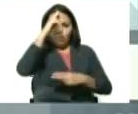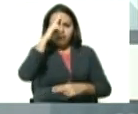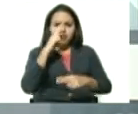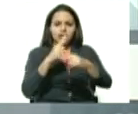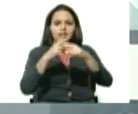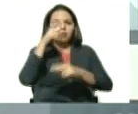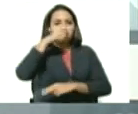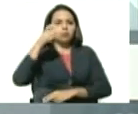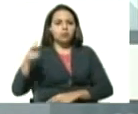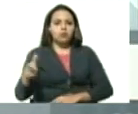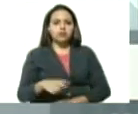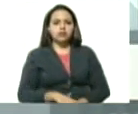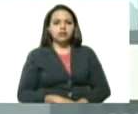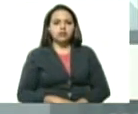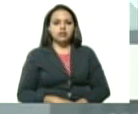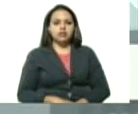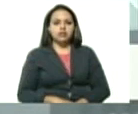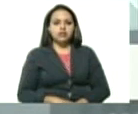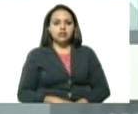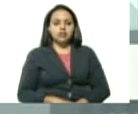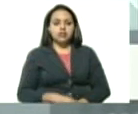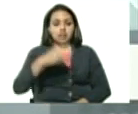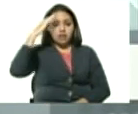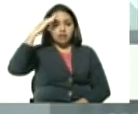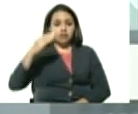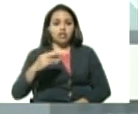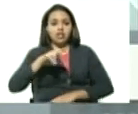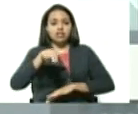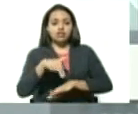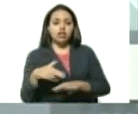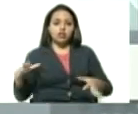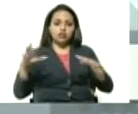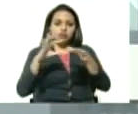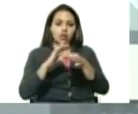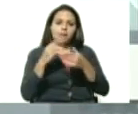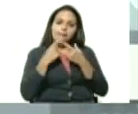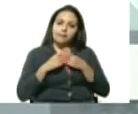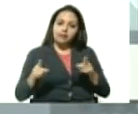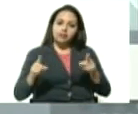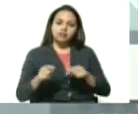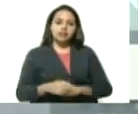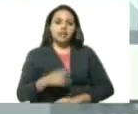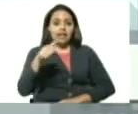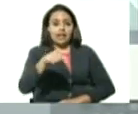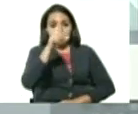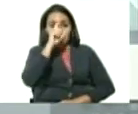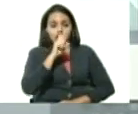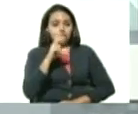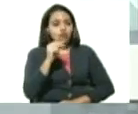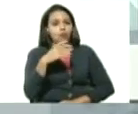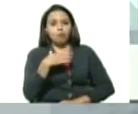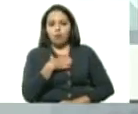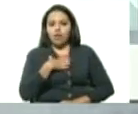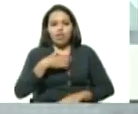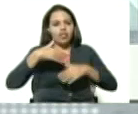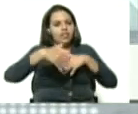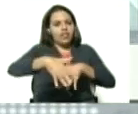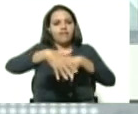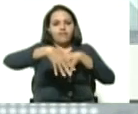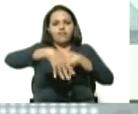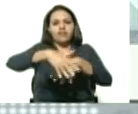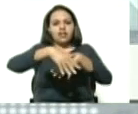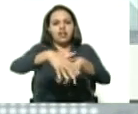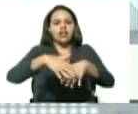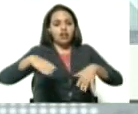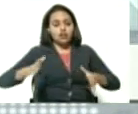pueblo, de la Fuerza Armada Nacional Bolivar no es un conjunto, pero bueno, en este año no puede haber desfile, por ahora.